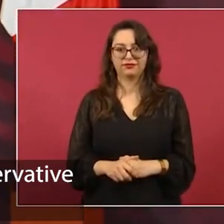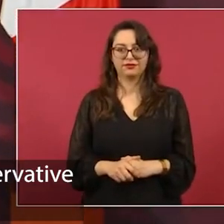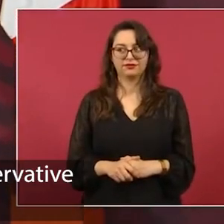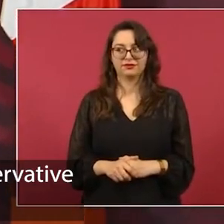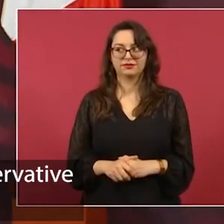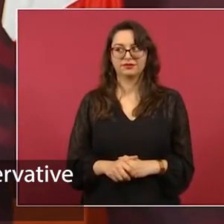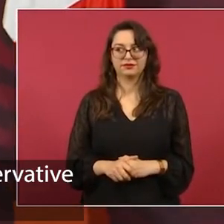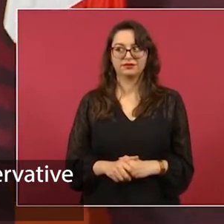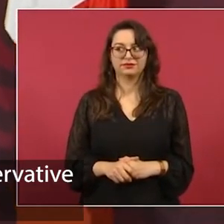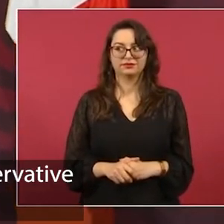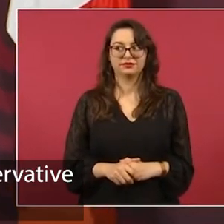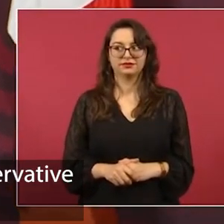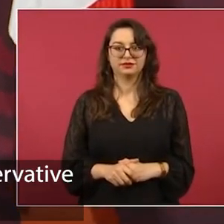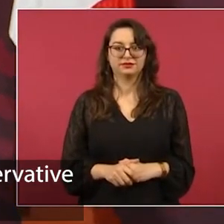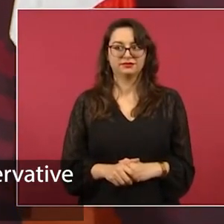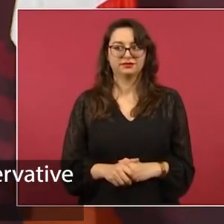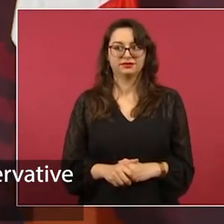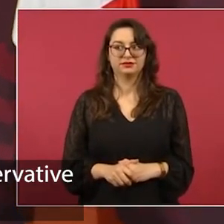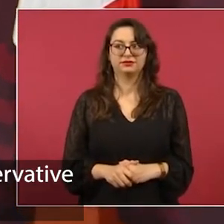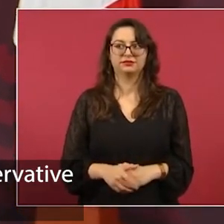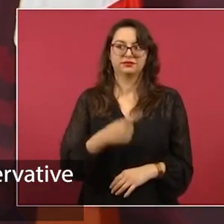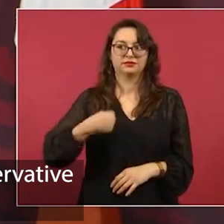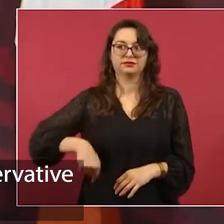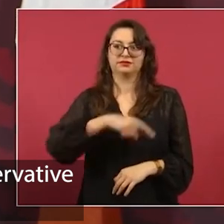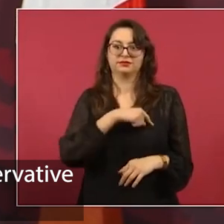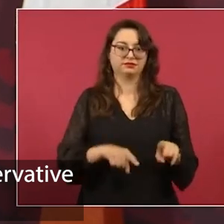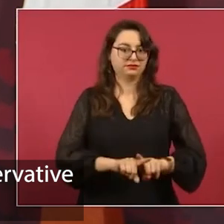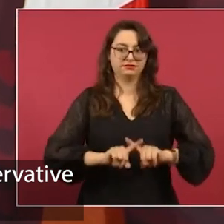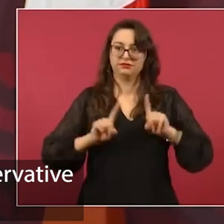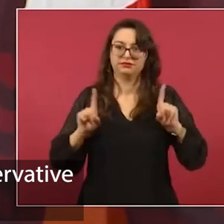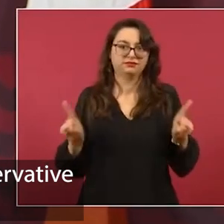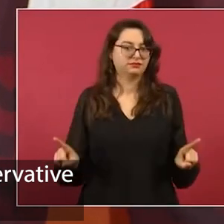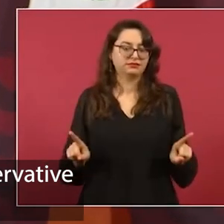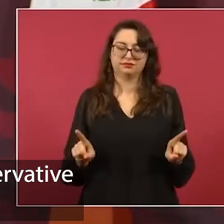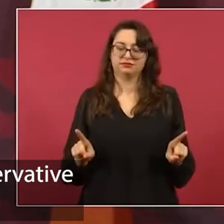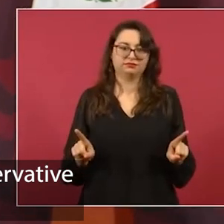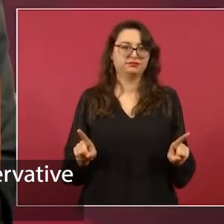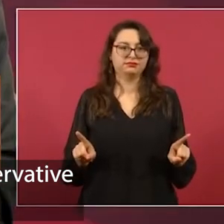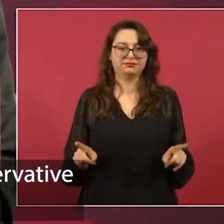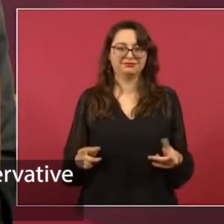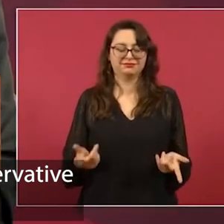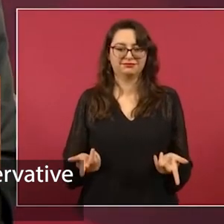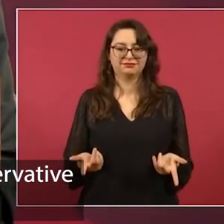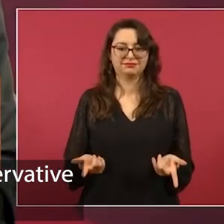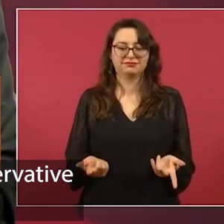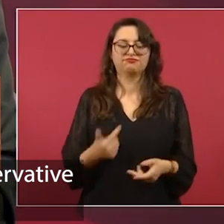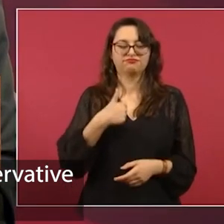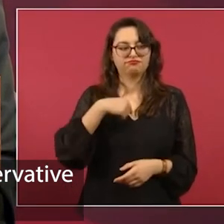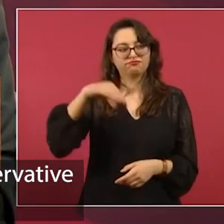Entonces, pues no somos iguales. Yo considero que